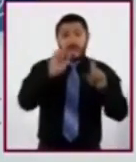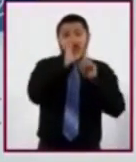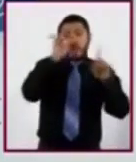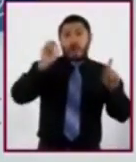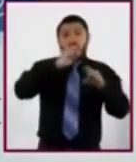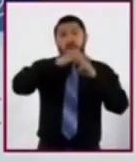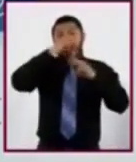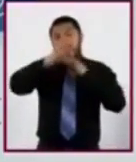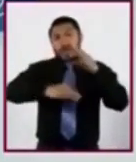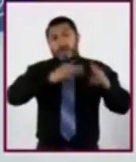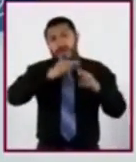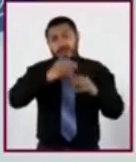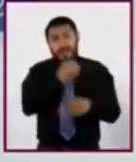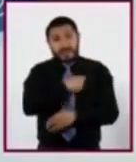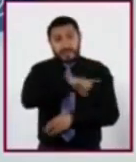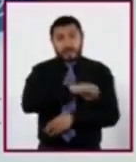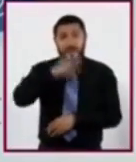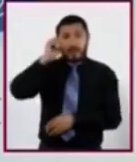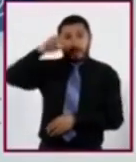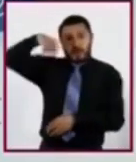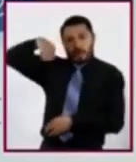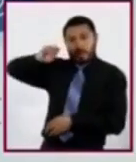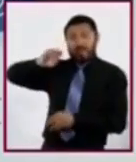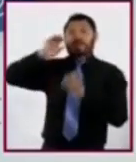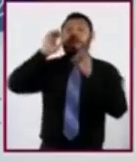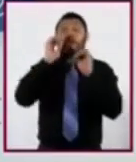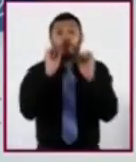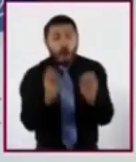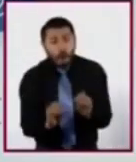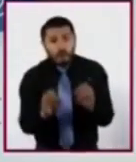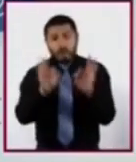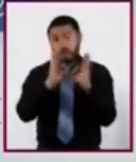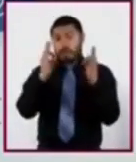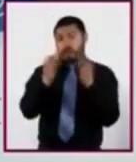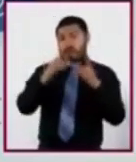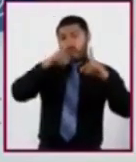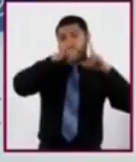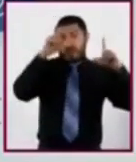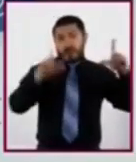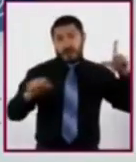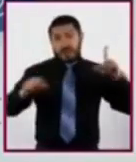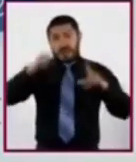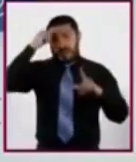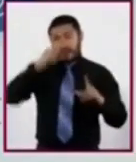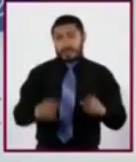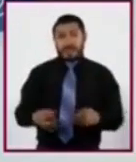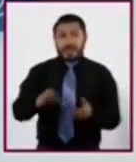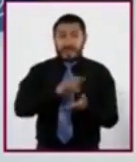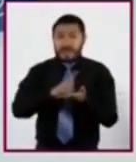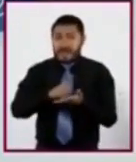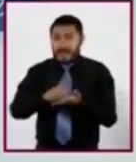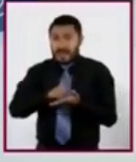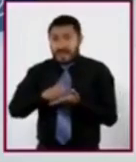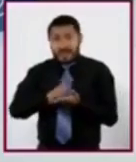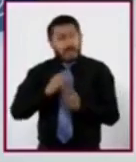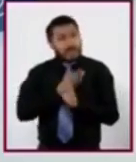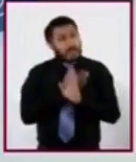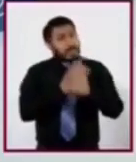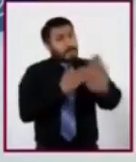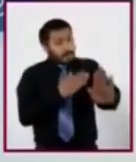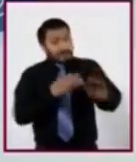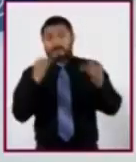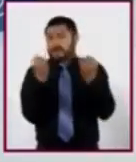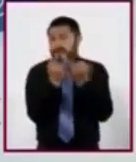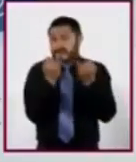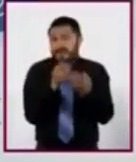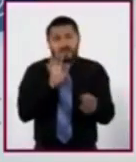Mundial de la Salud o de la Estrategia Nacional para la Prevención de Adicciones. Así como aquellas